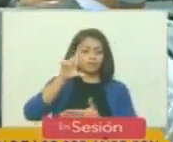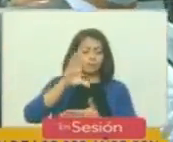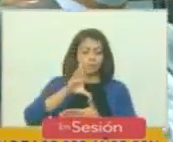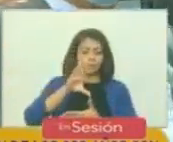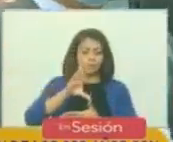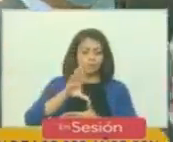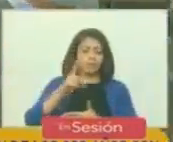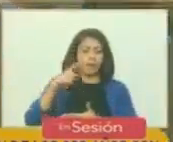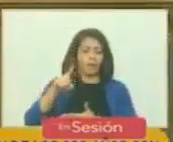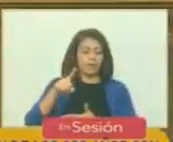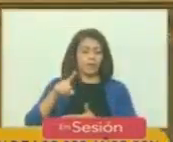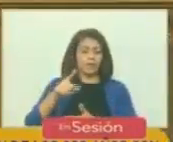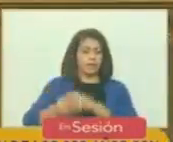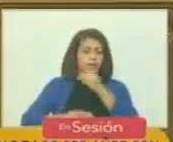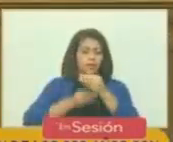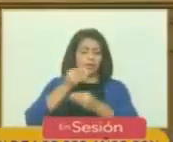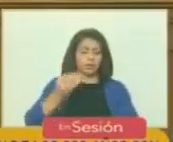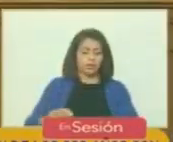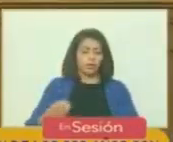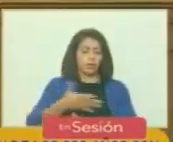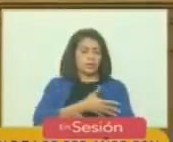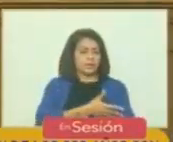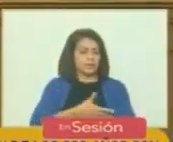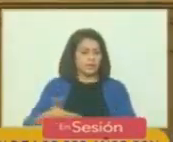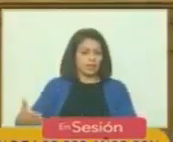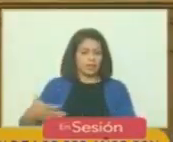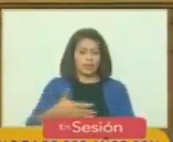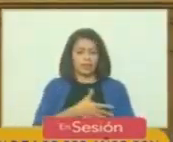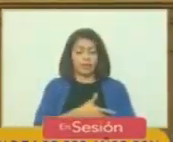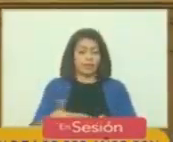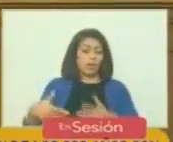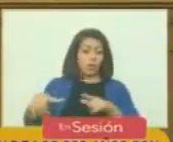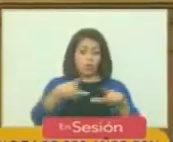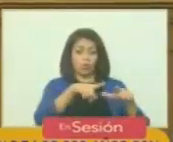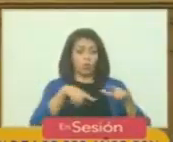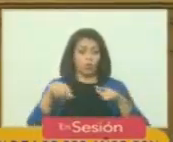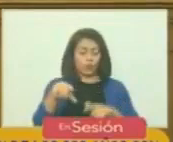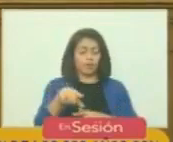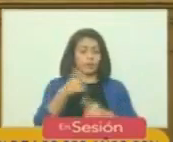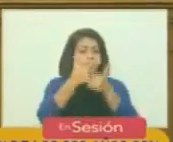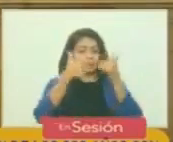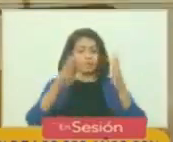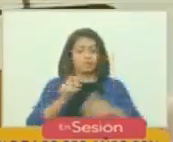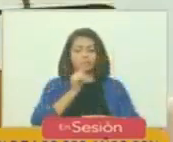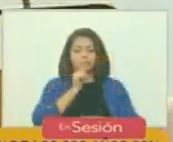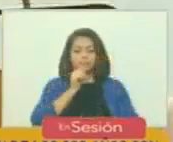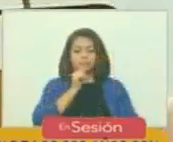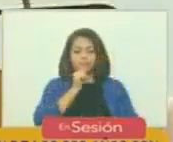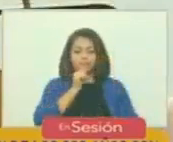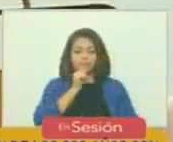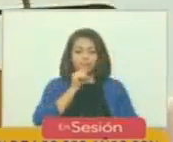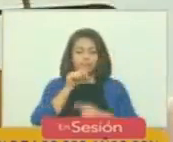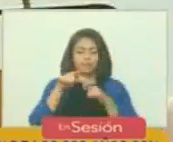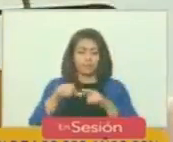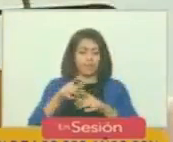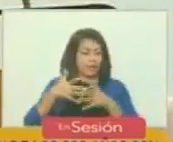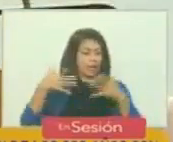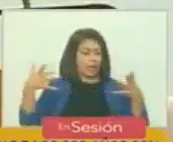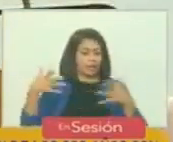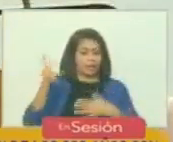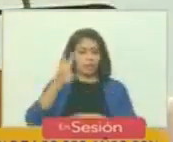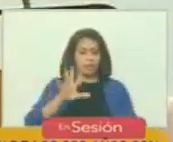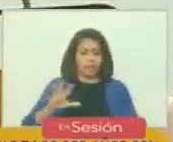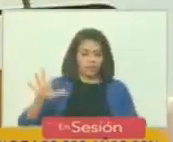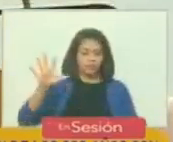que aportó sangre en los territorios que se liberaron en tal magnitud fue